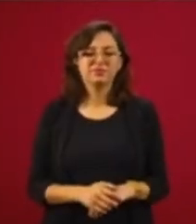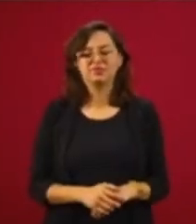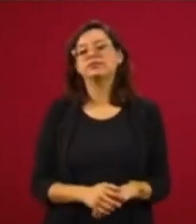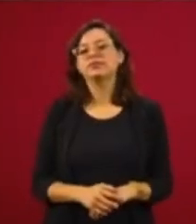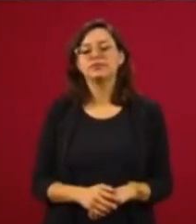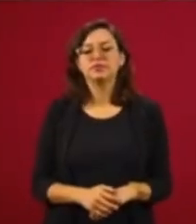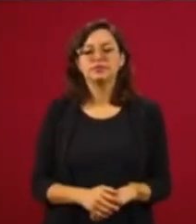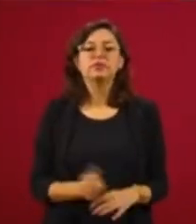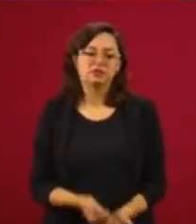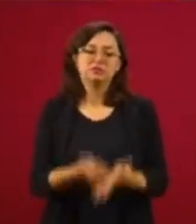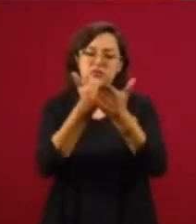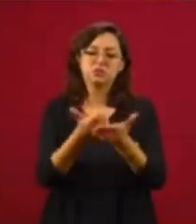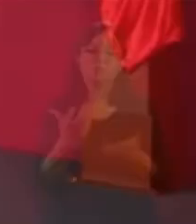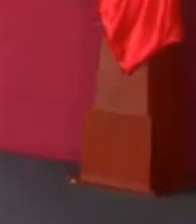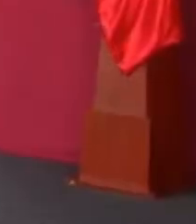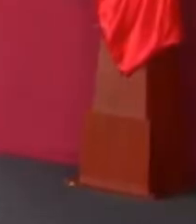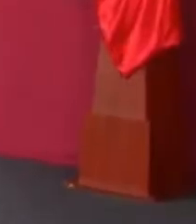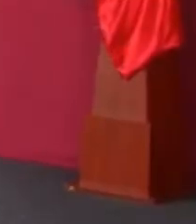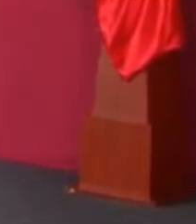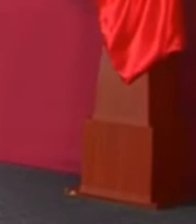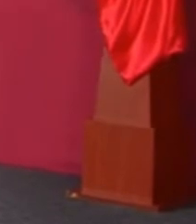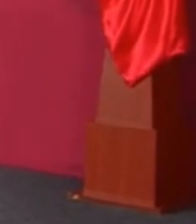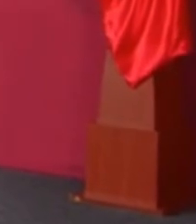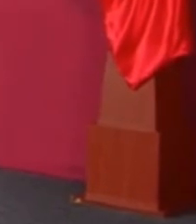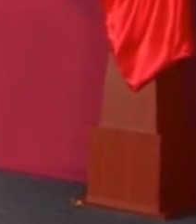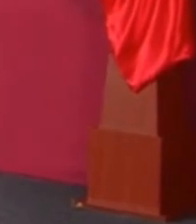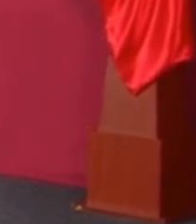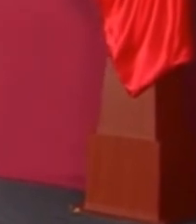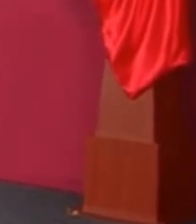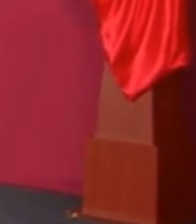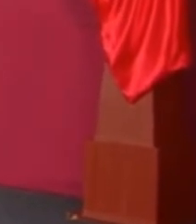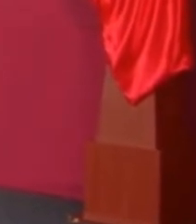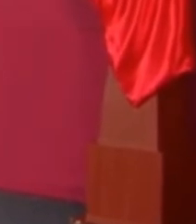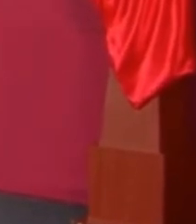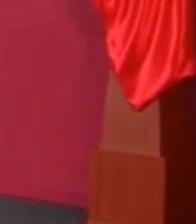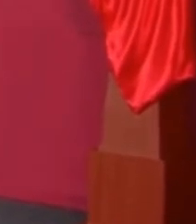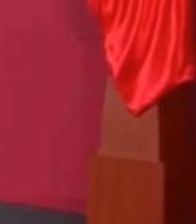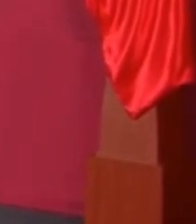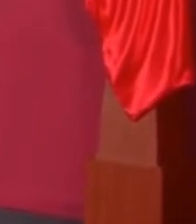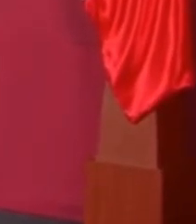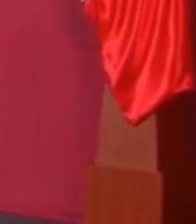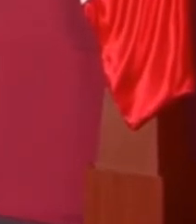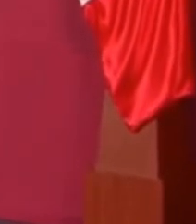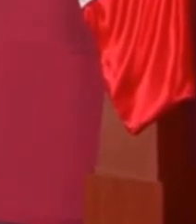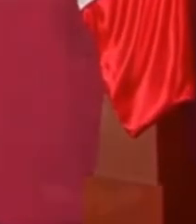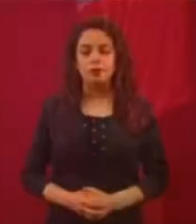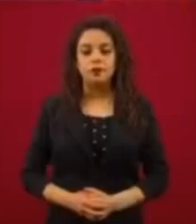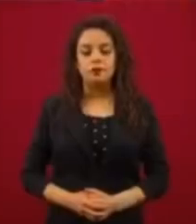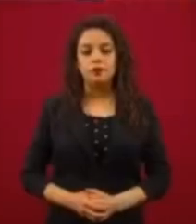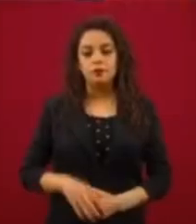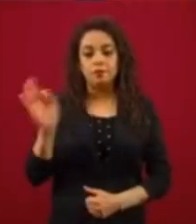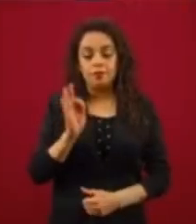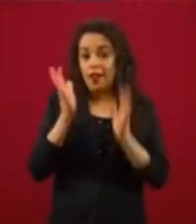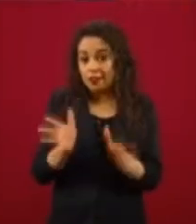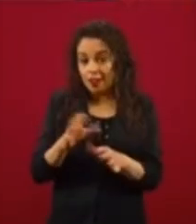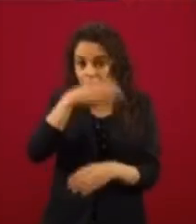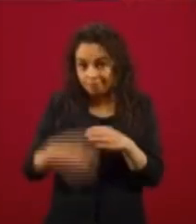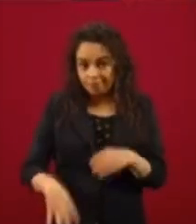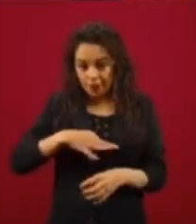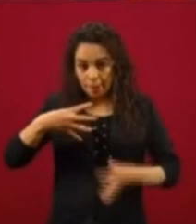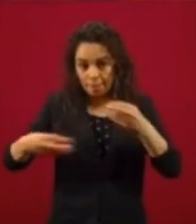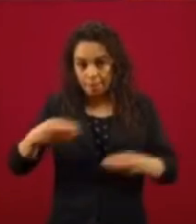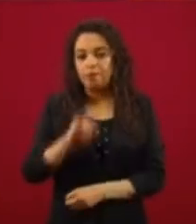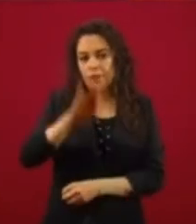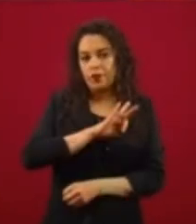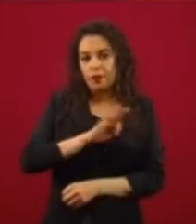pedirles que nos ayuden. Una vez que ya termine la pandemia, pues de nuevo, ya podemos reiniciar